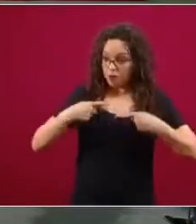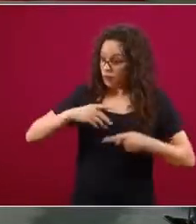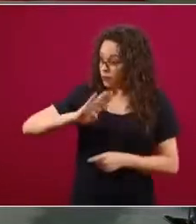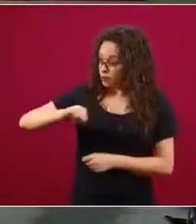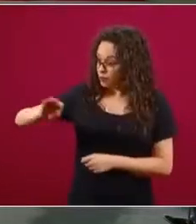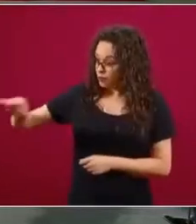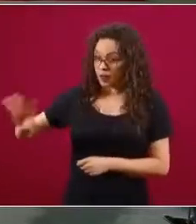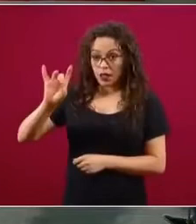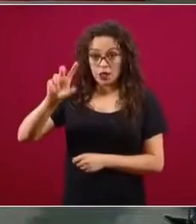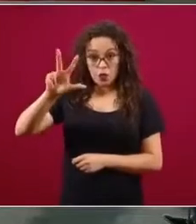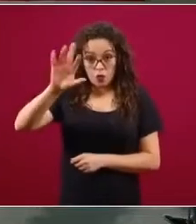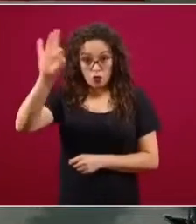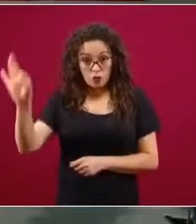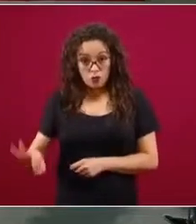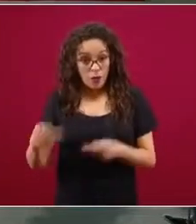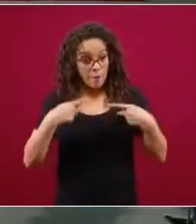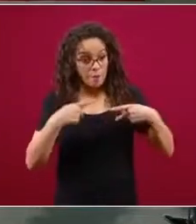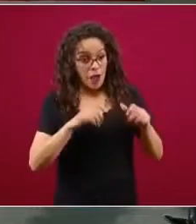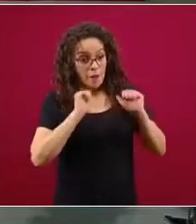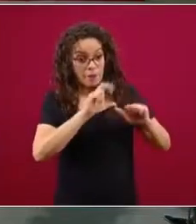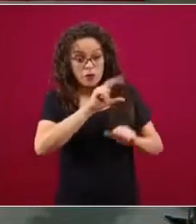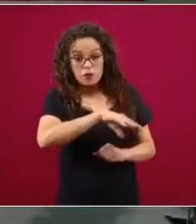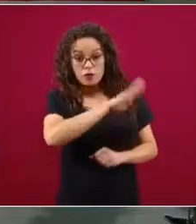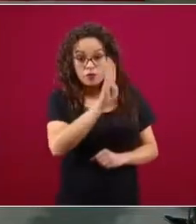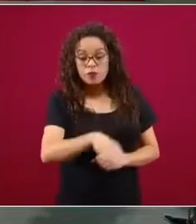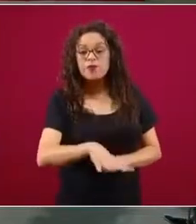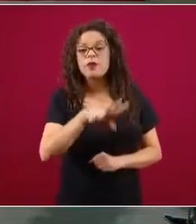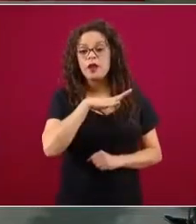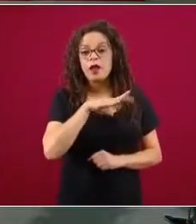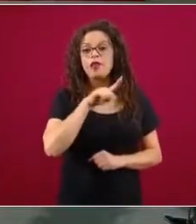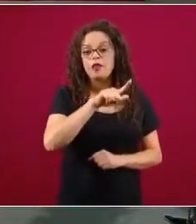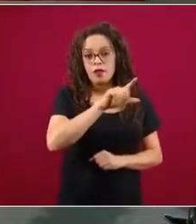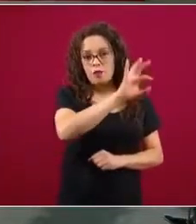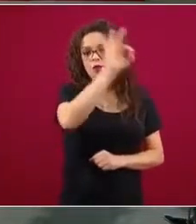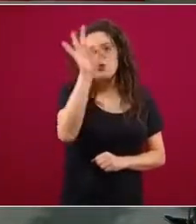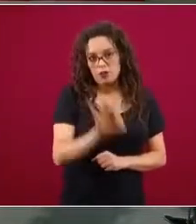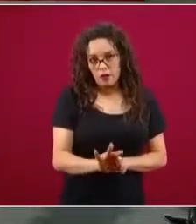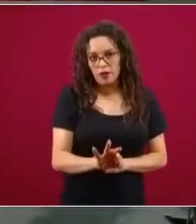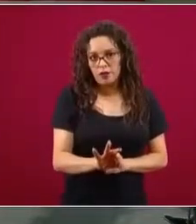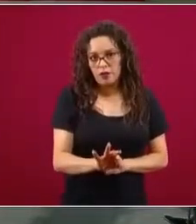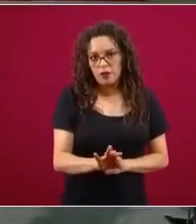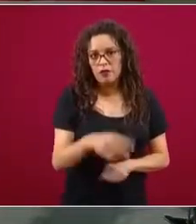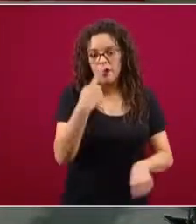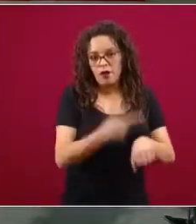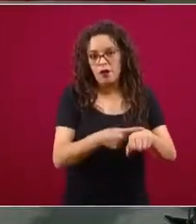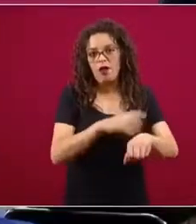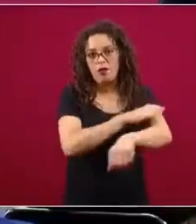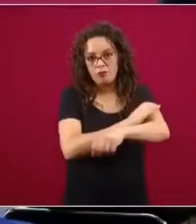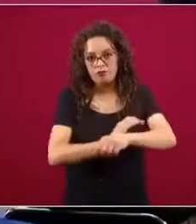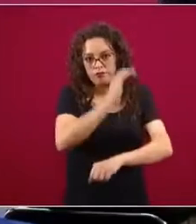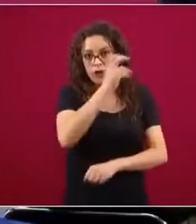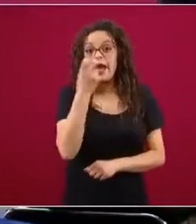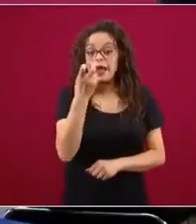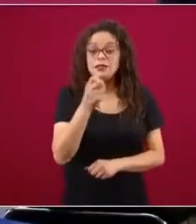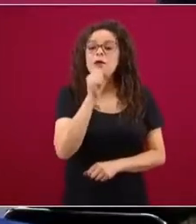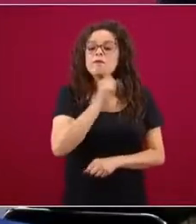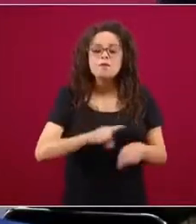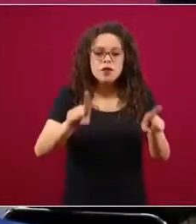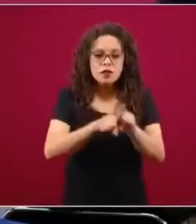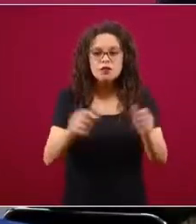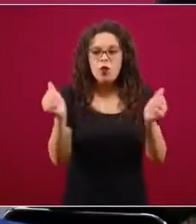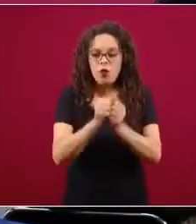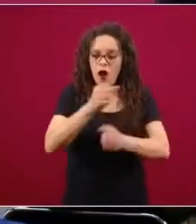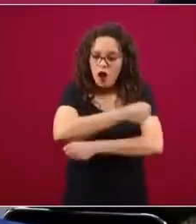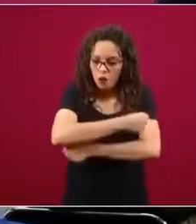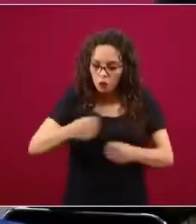38%, los que no fallecieron tenían 17%. Y así lo vemos también para obesidad y para todos los factores de riesgo, que la